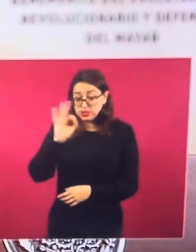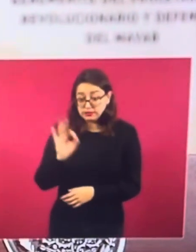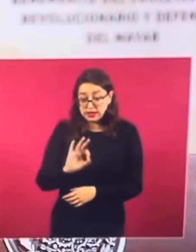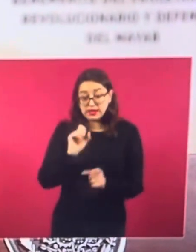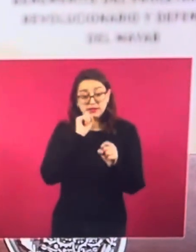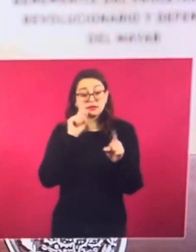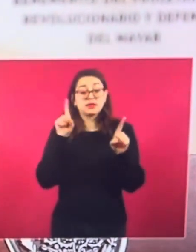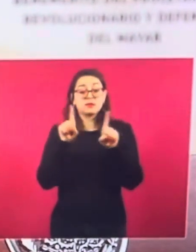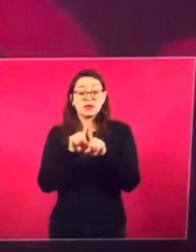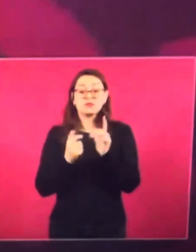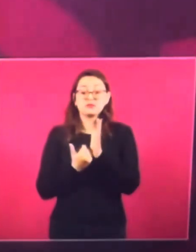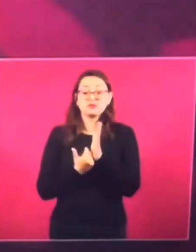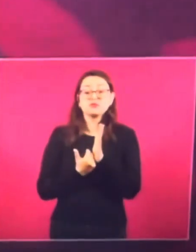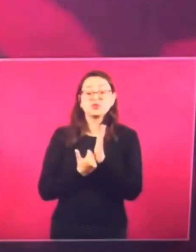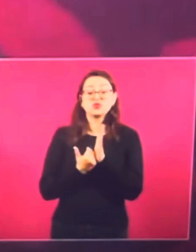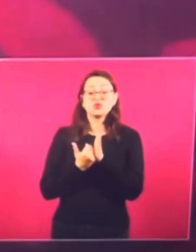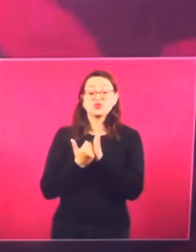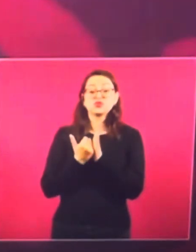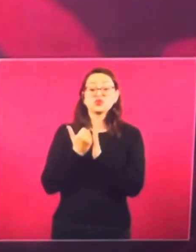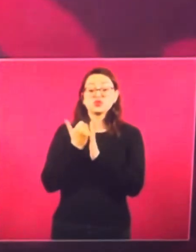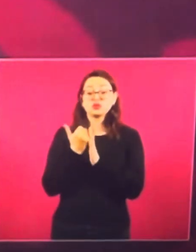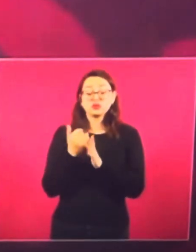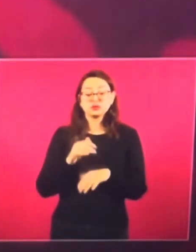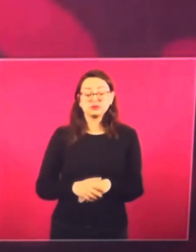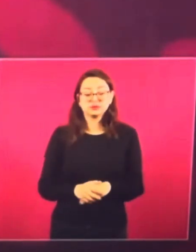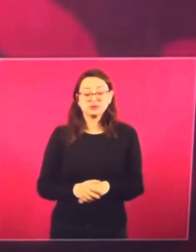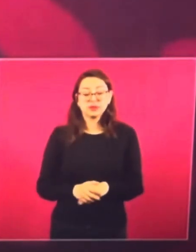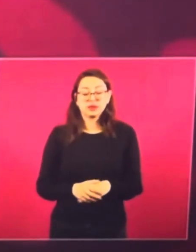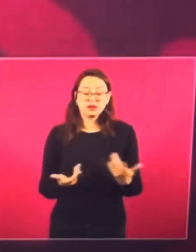en especial a los mineros,